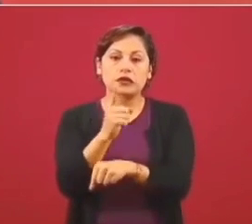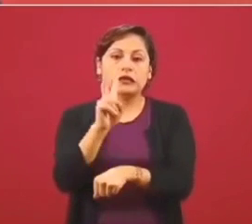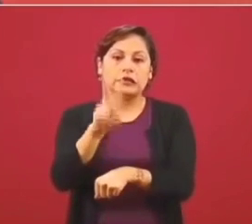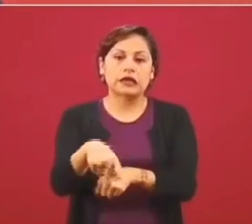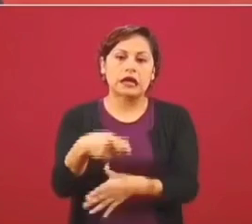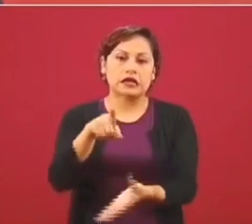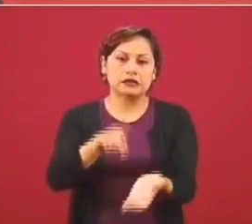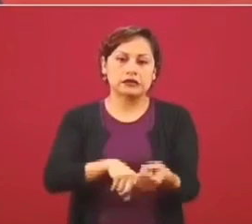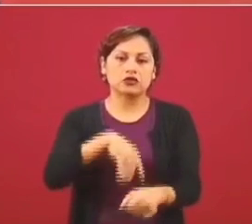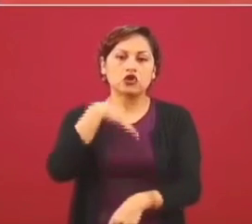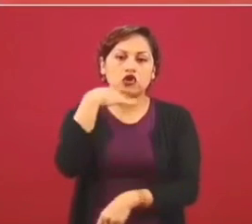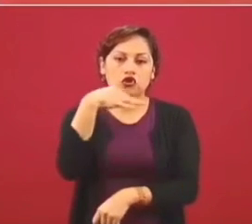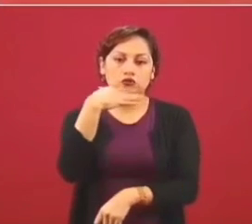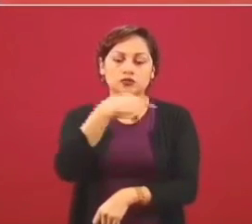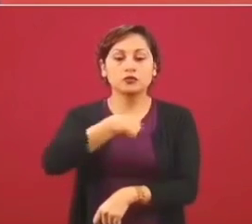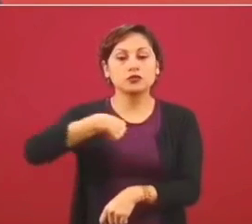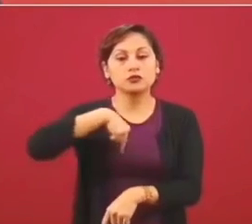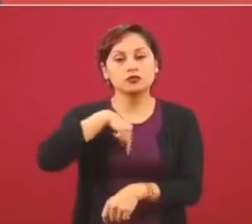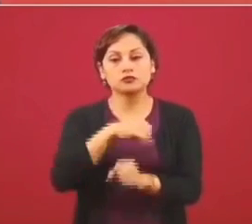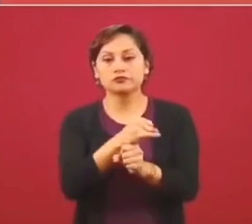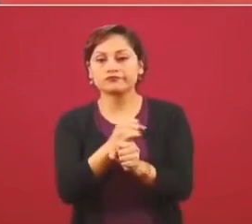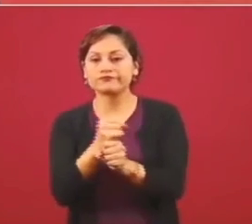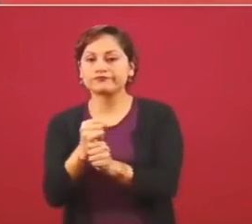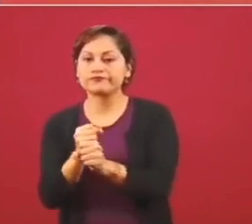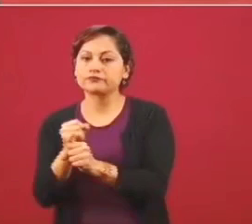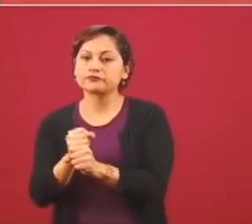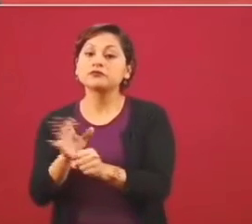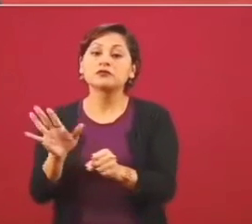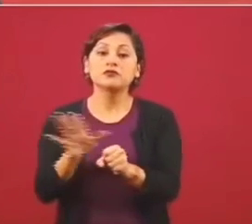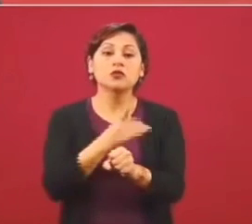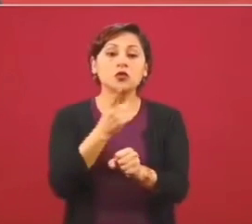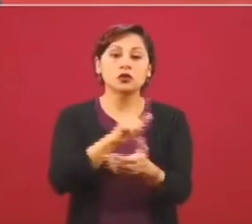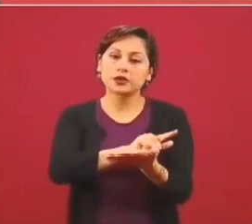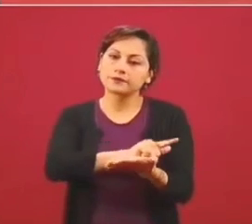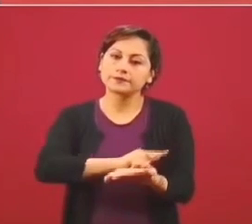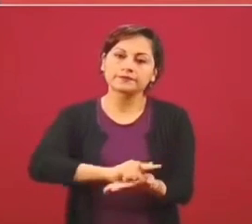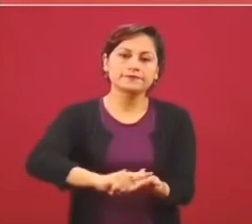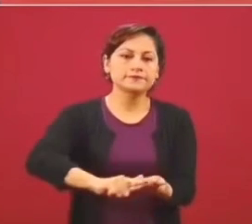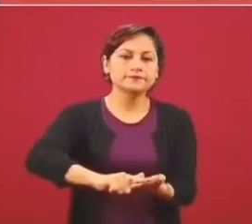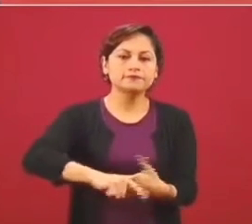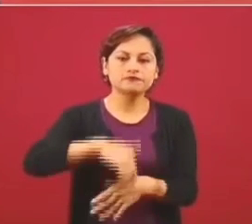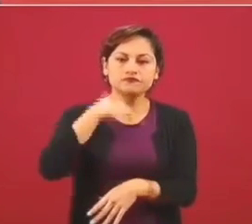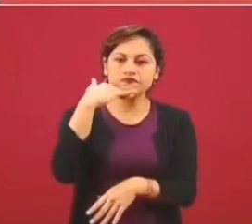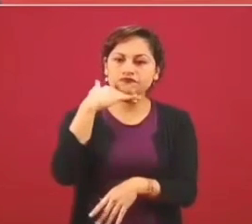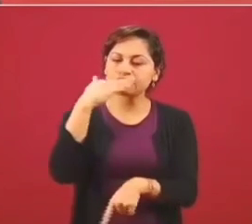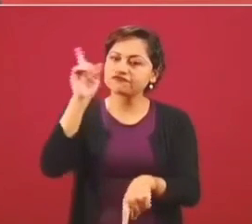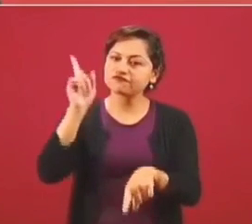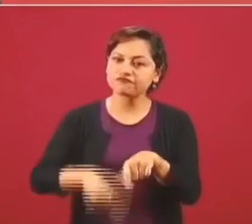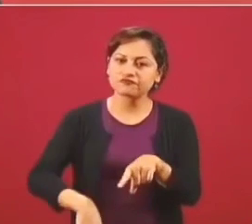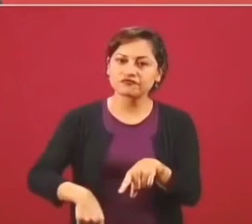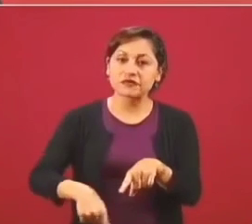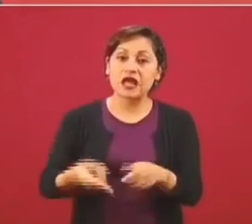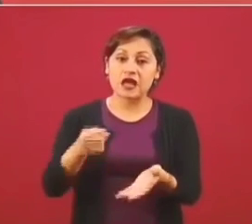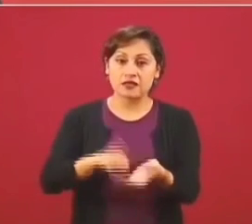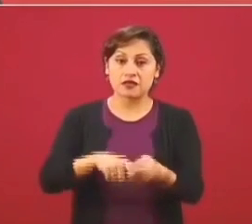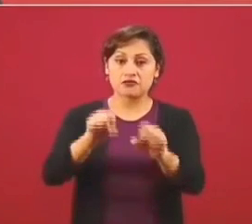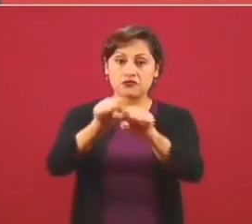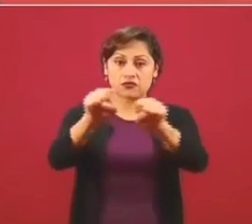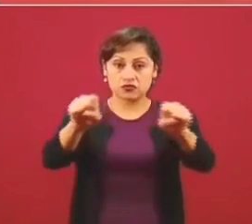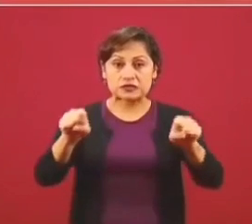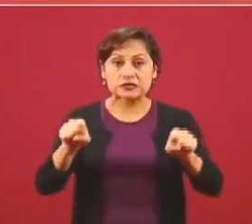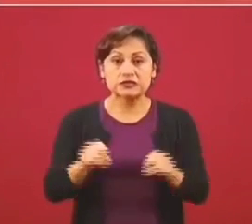todo el sistema portuario, como